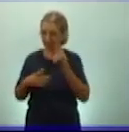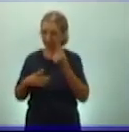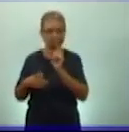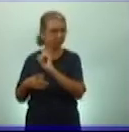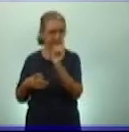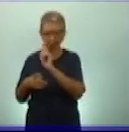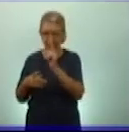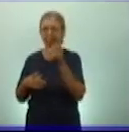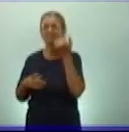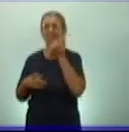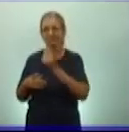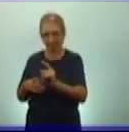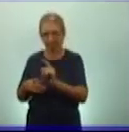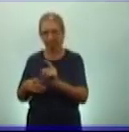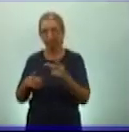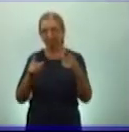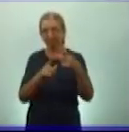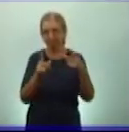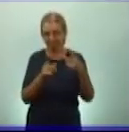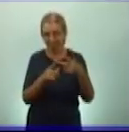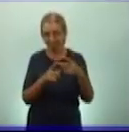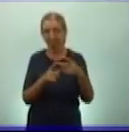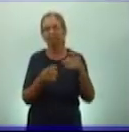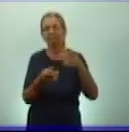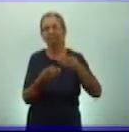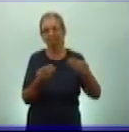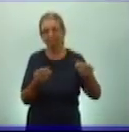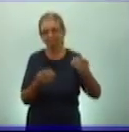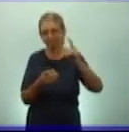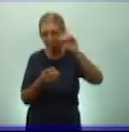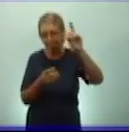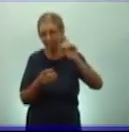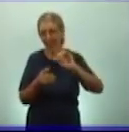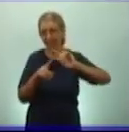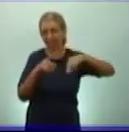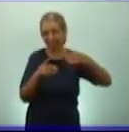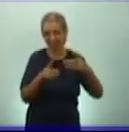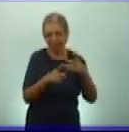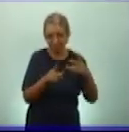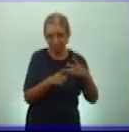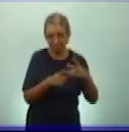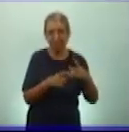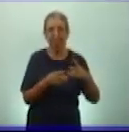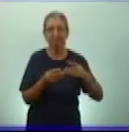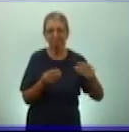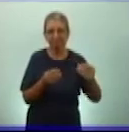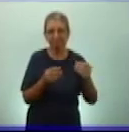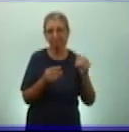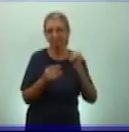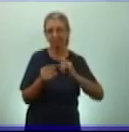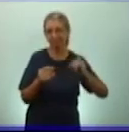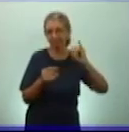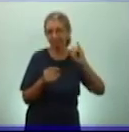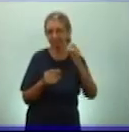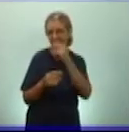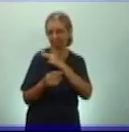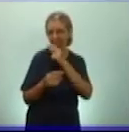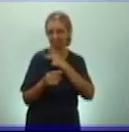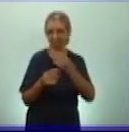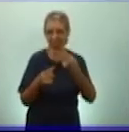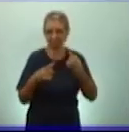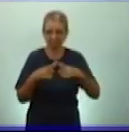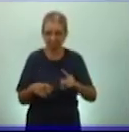alimentación. Segundo, las tierras de los dioses. Y tercero, las tierras de los Inca. Ay, usted se estará preguntando también, ¿pero